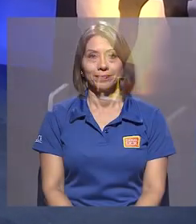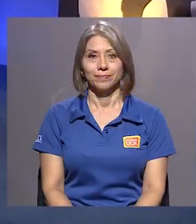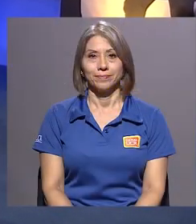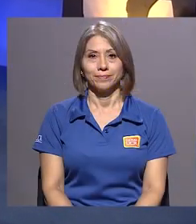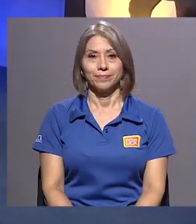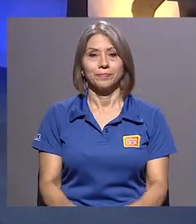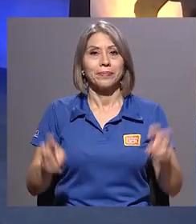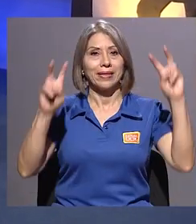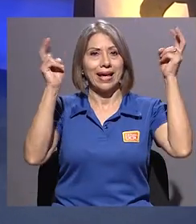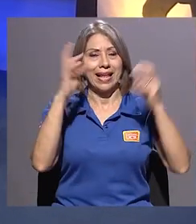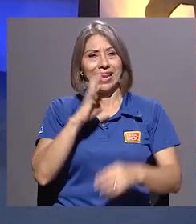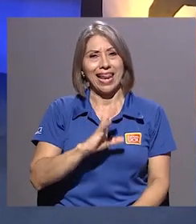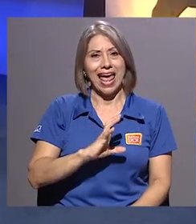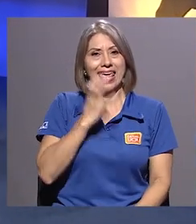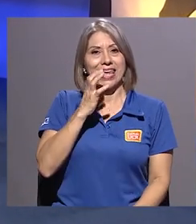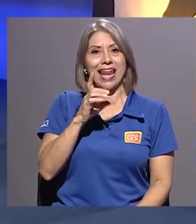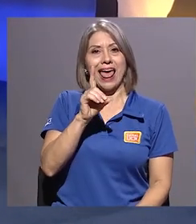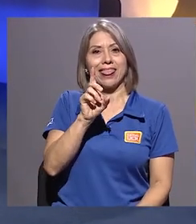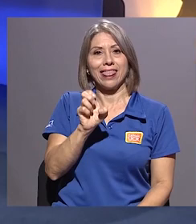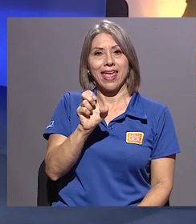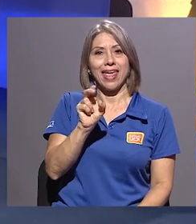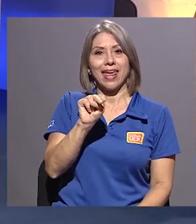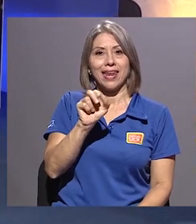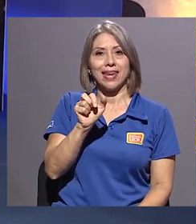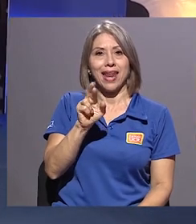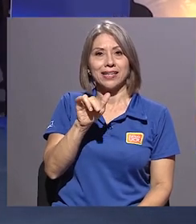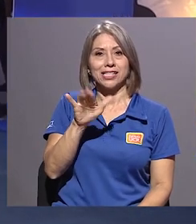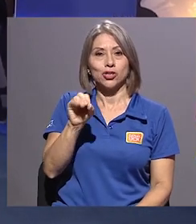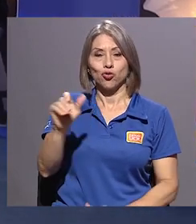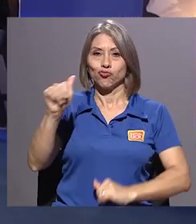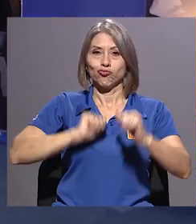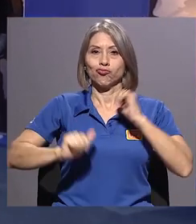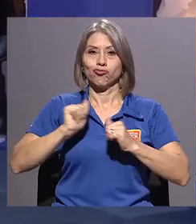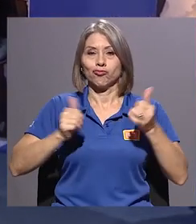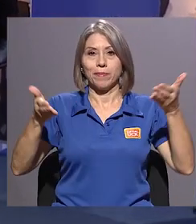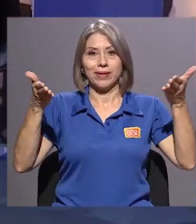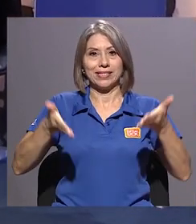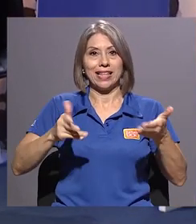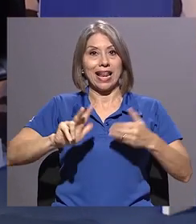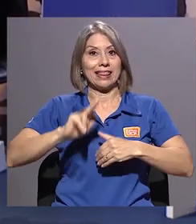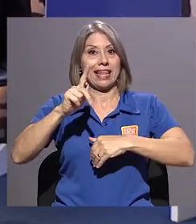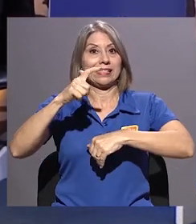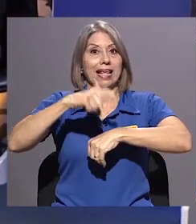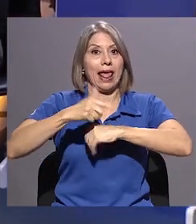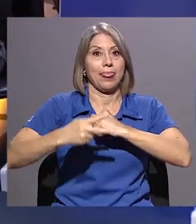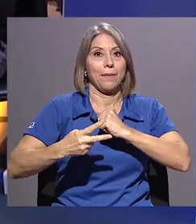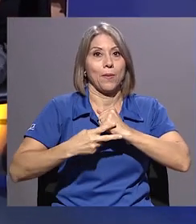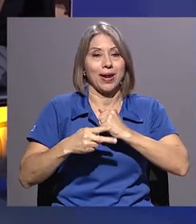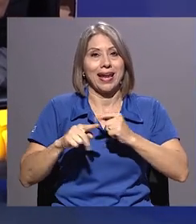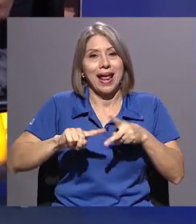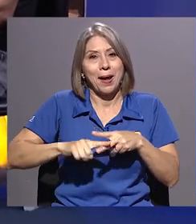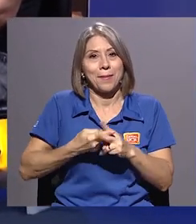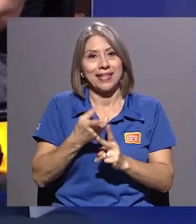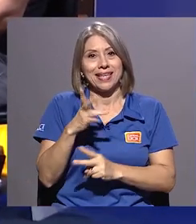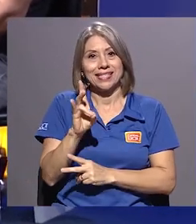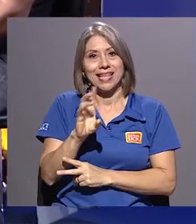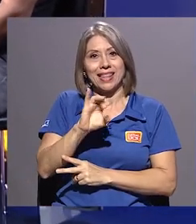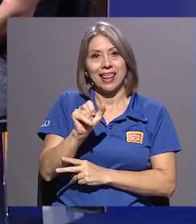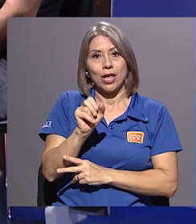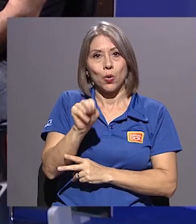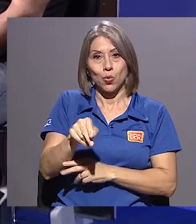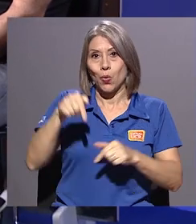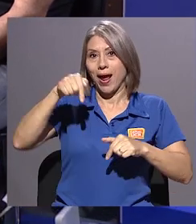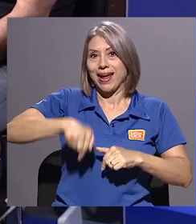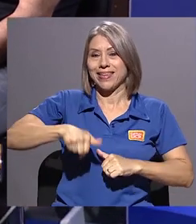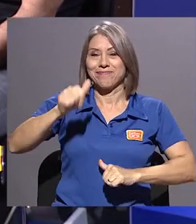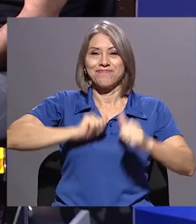La ira de Narciso, espectáculo teatral que se presentará en tercera temporada a partir de este 7 de junio aquí en el Teatro de las